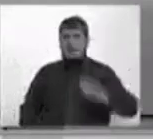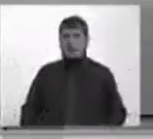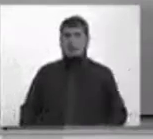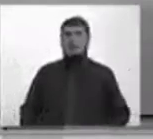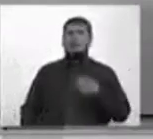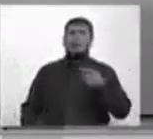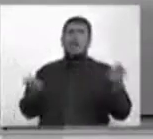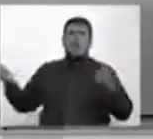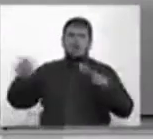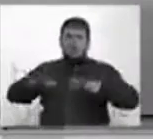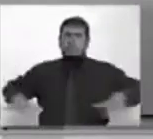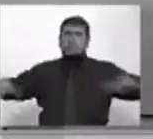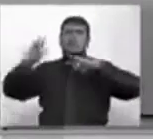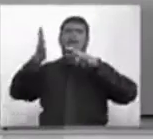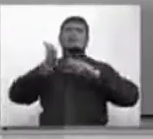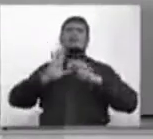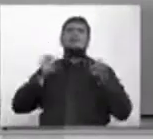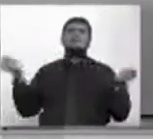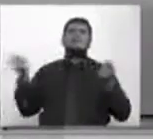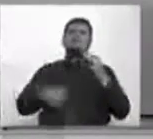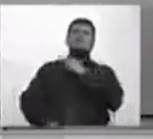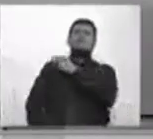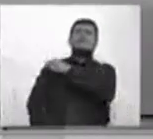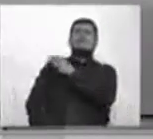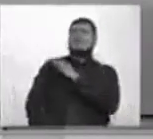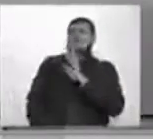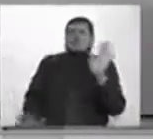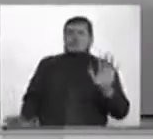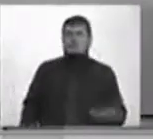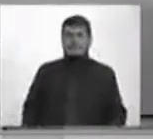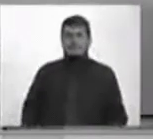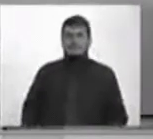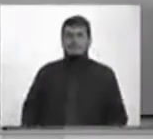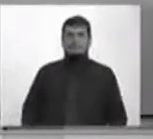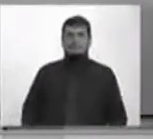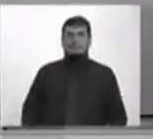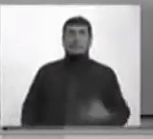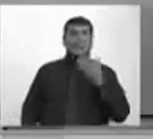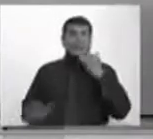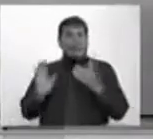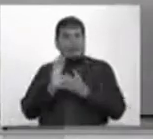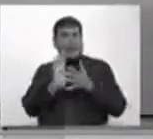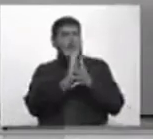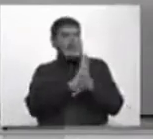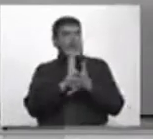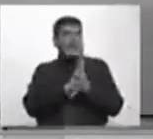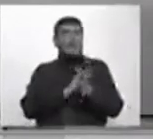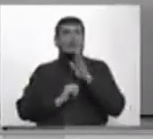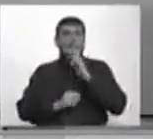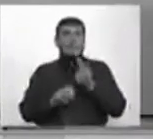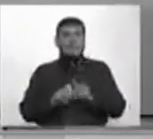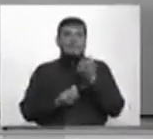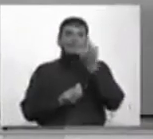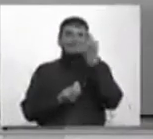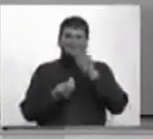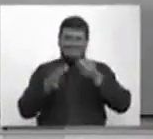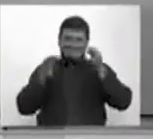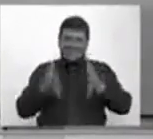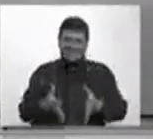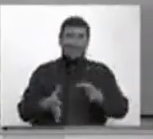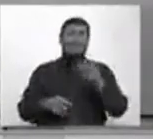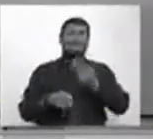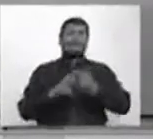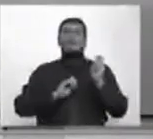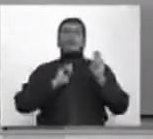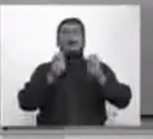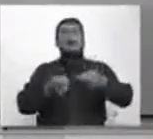copamiento militar del territorio, como lo expresó la política de seguridad que llamaron mal